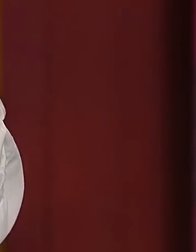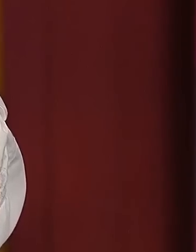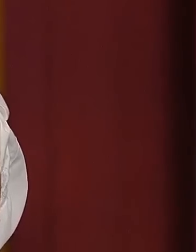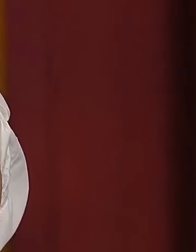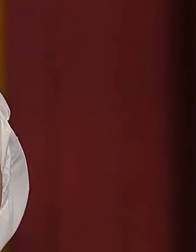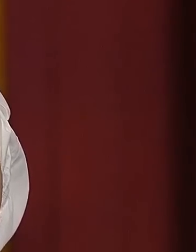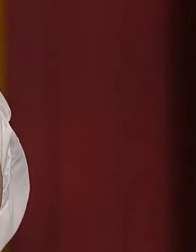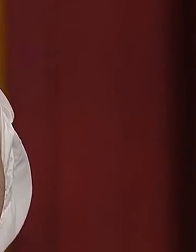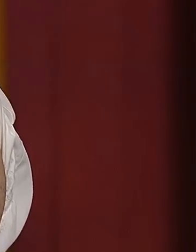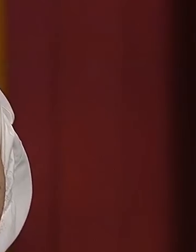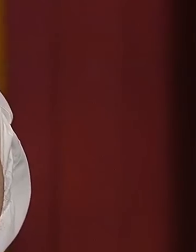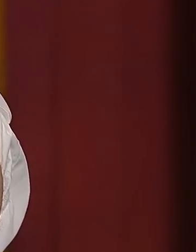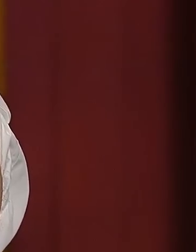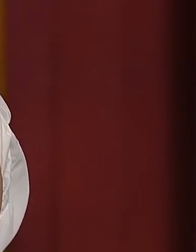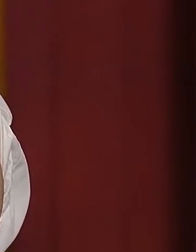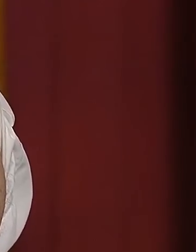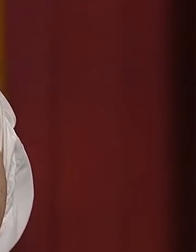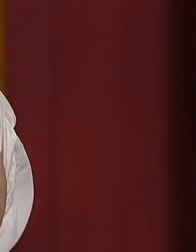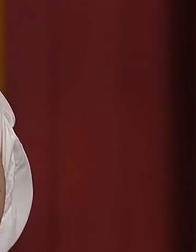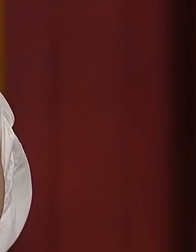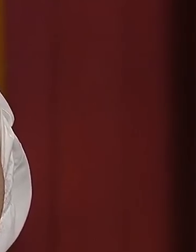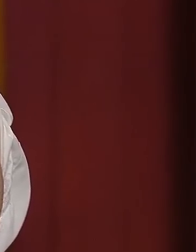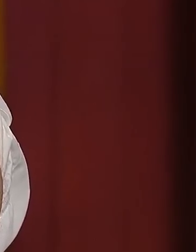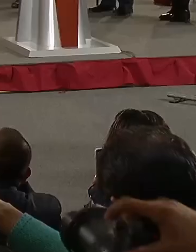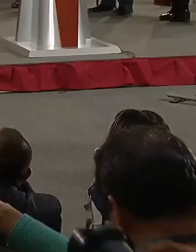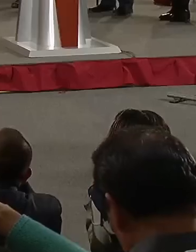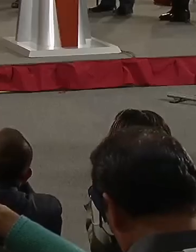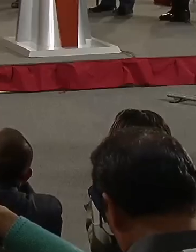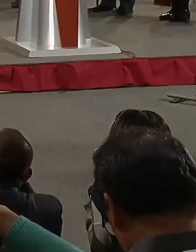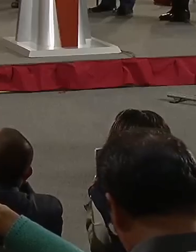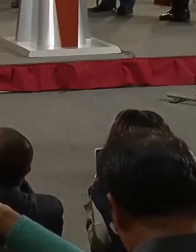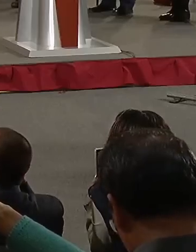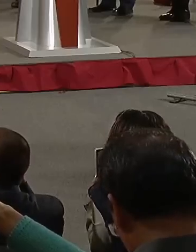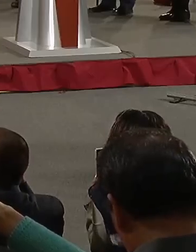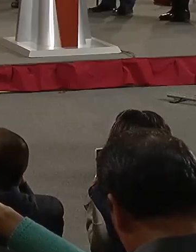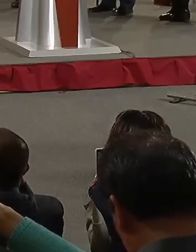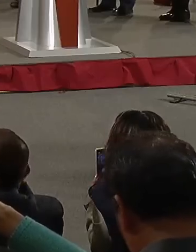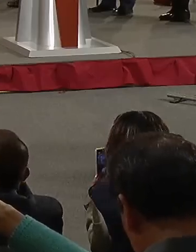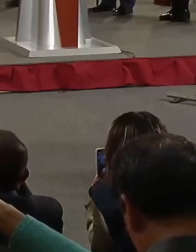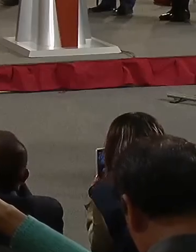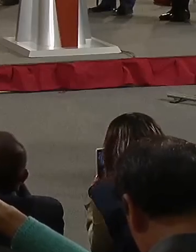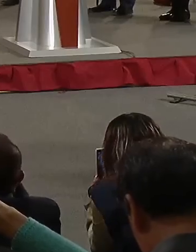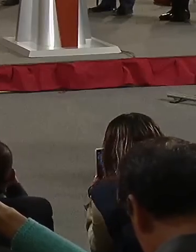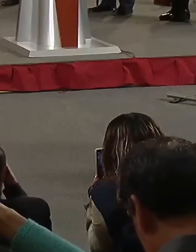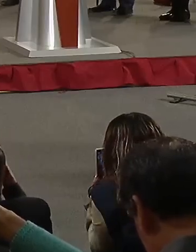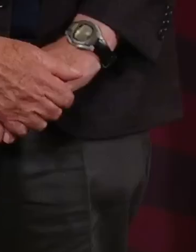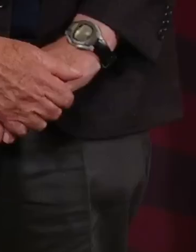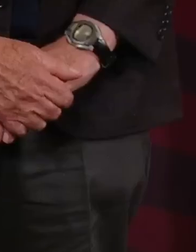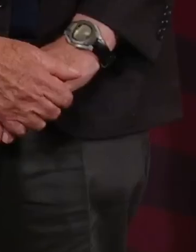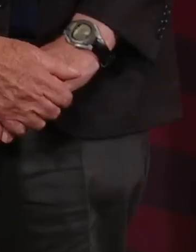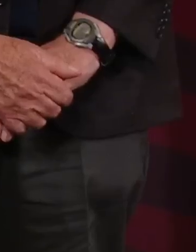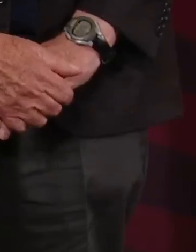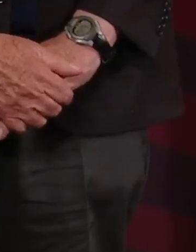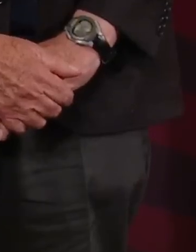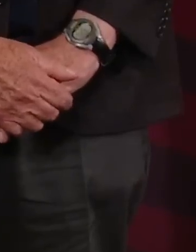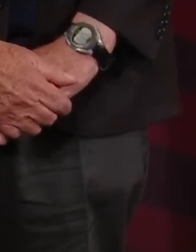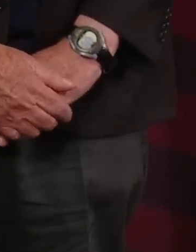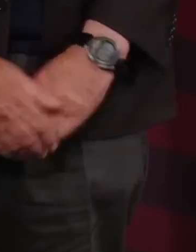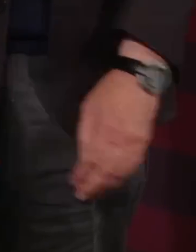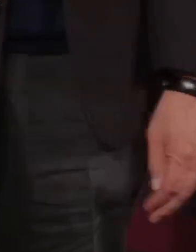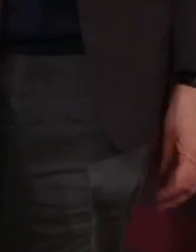Los hospitales del Seguro Social del Issste pueden ir a los